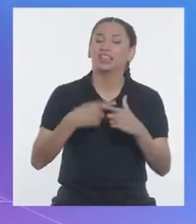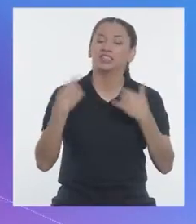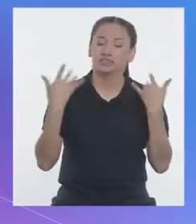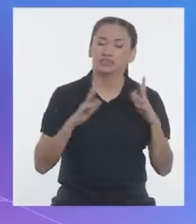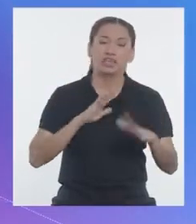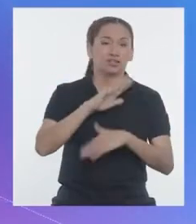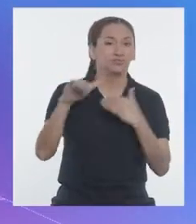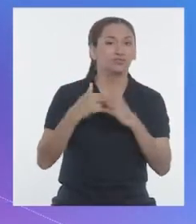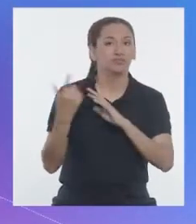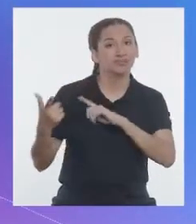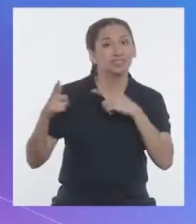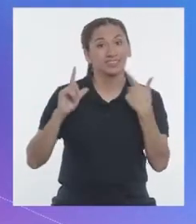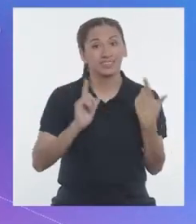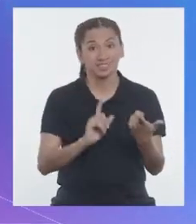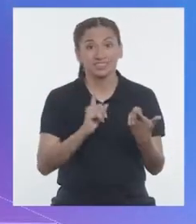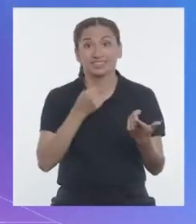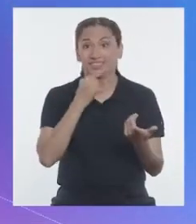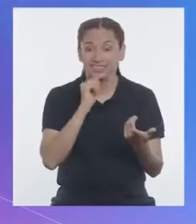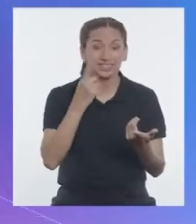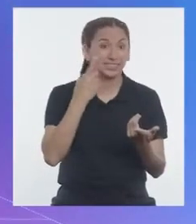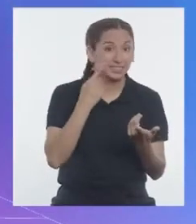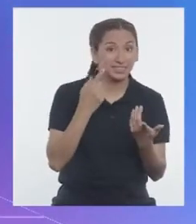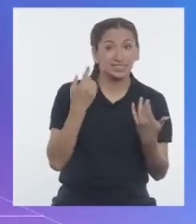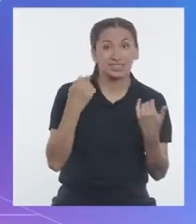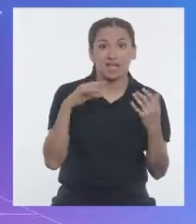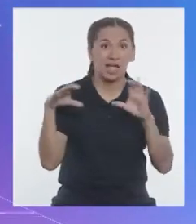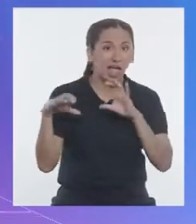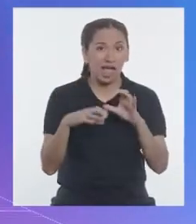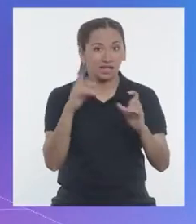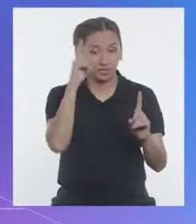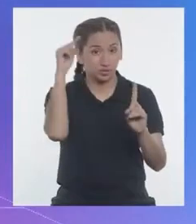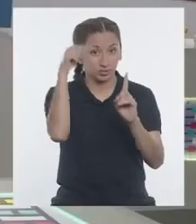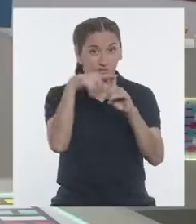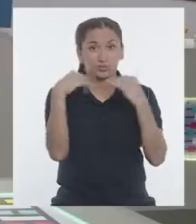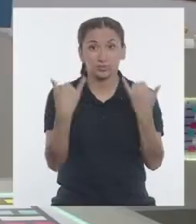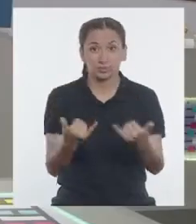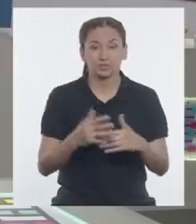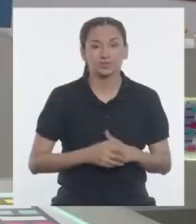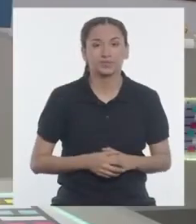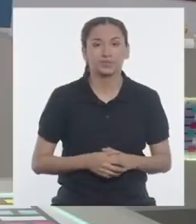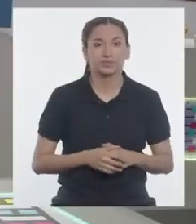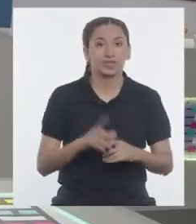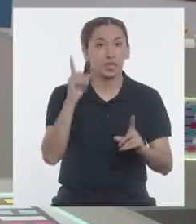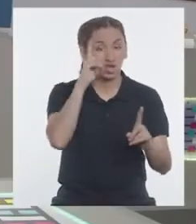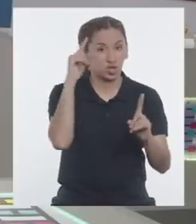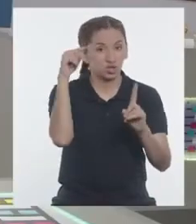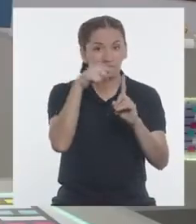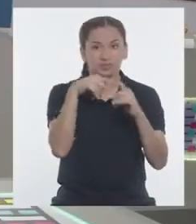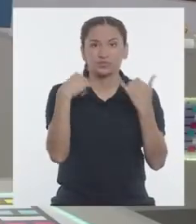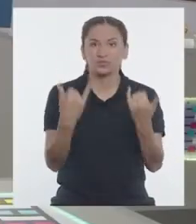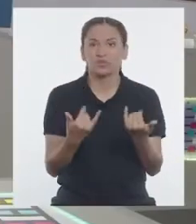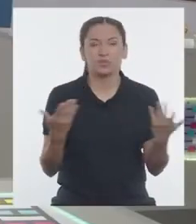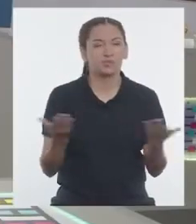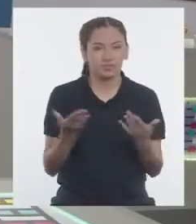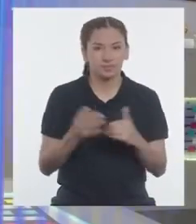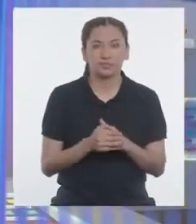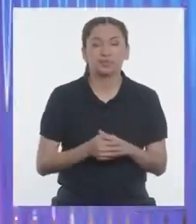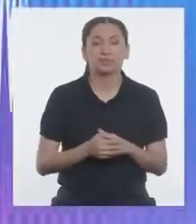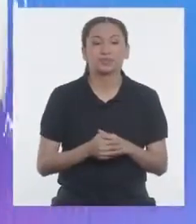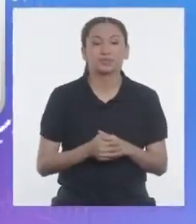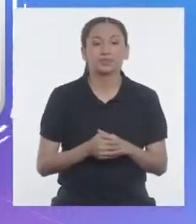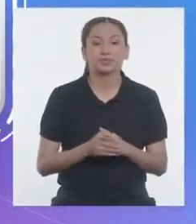estamos listas y listos para conocer el propósito de hoy. El propósito de hoy